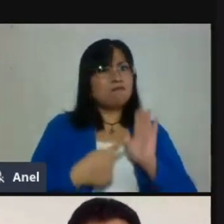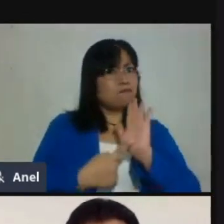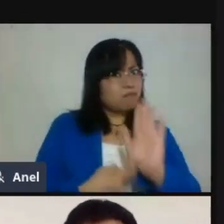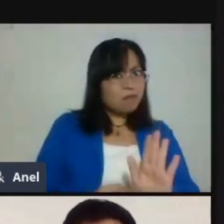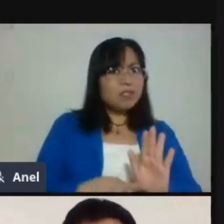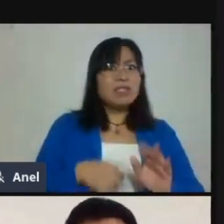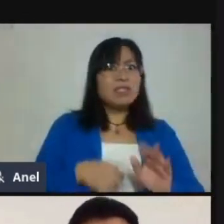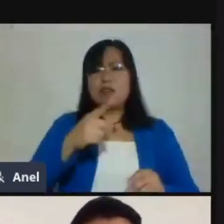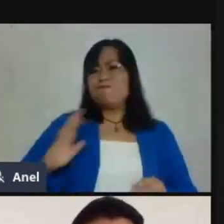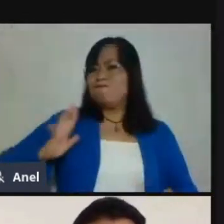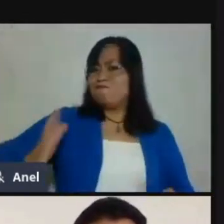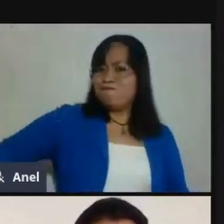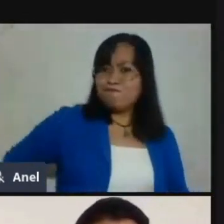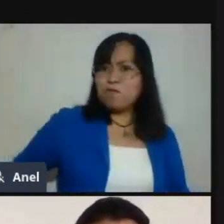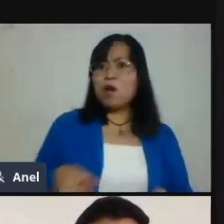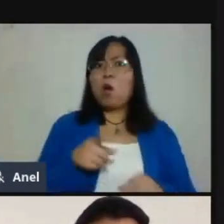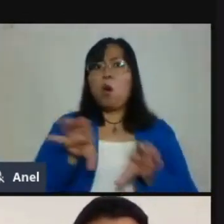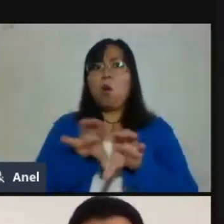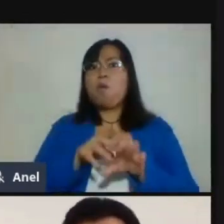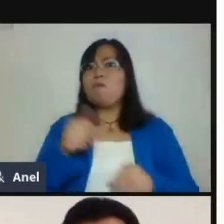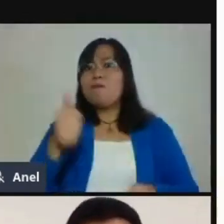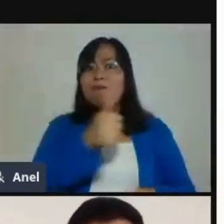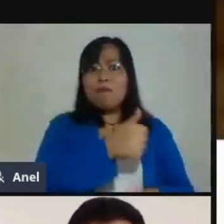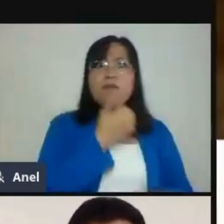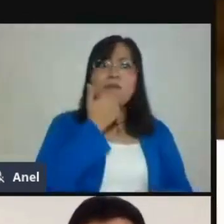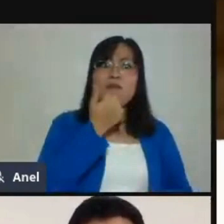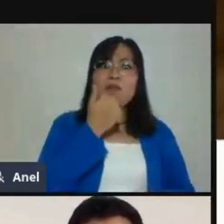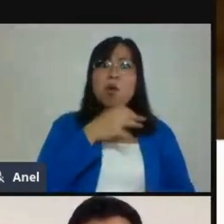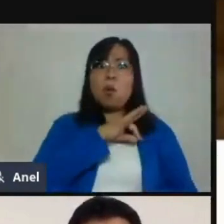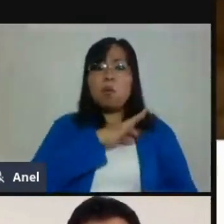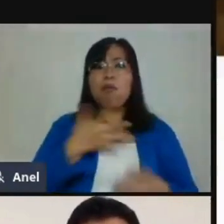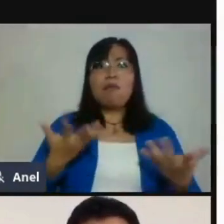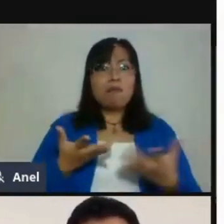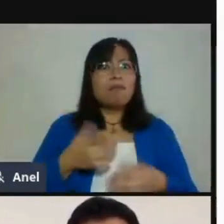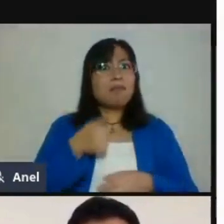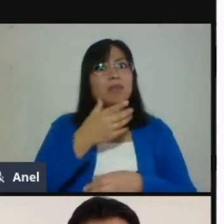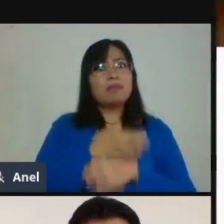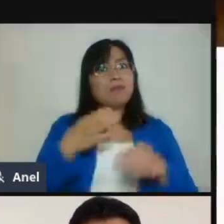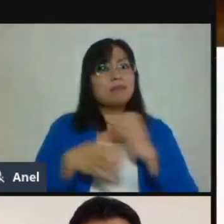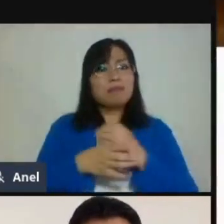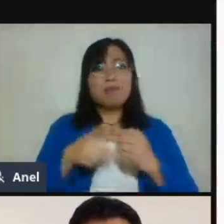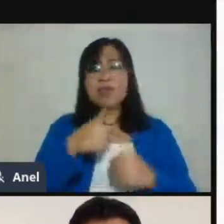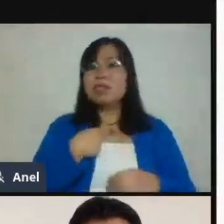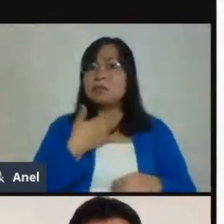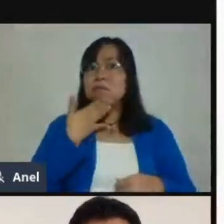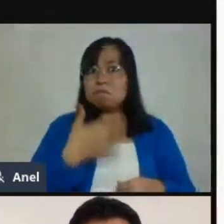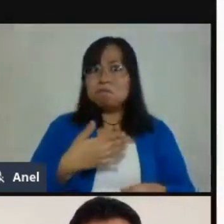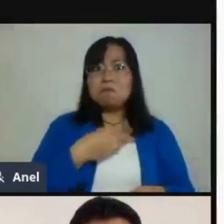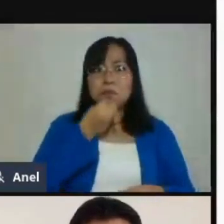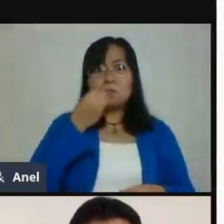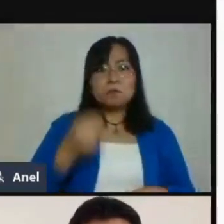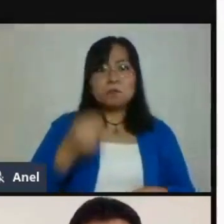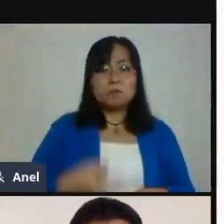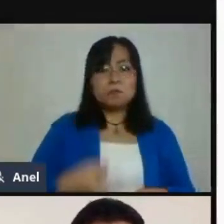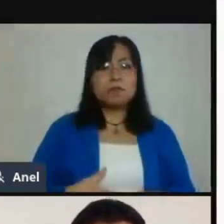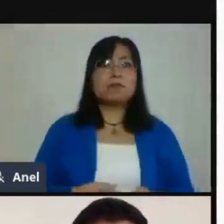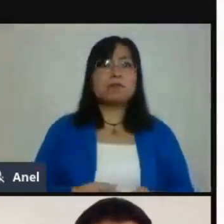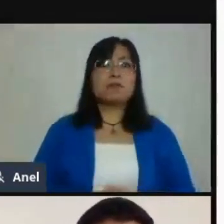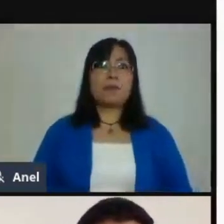presumir a los padres de familia todo eso que está sucediendo. O incluso si todavía se ponen un poco más,